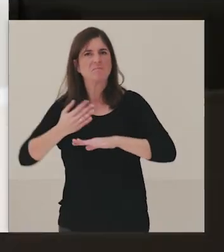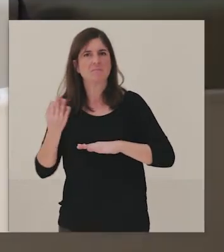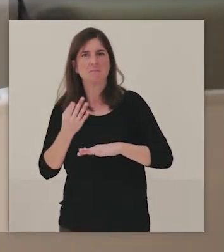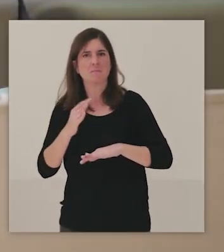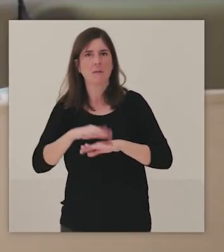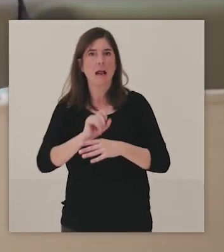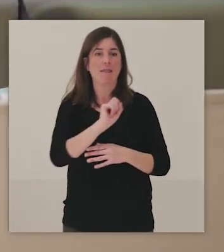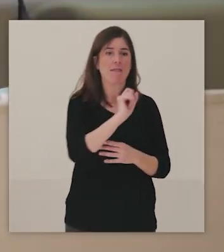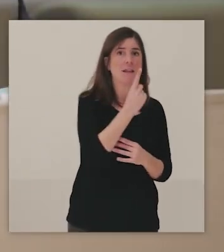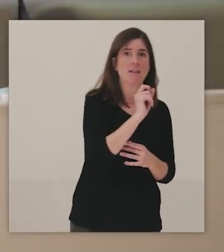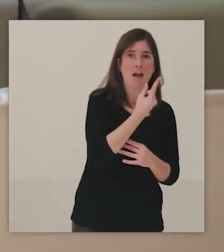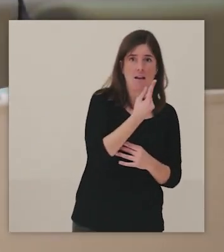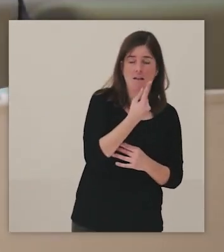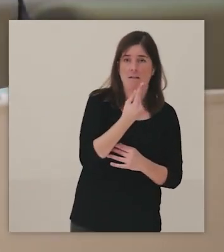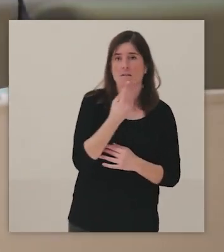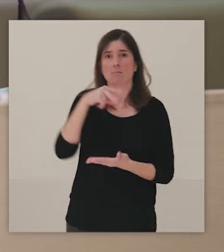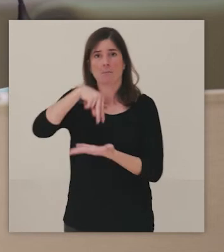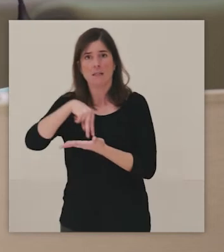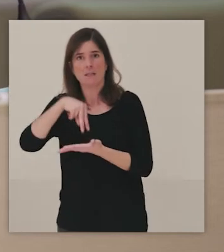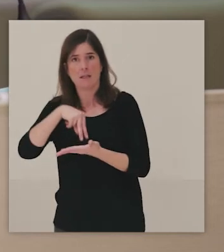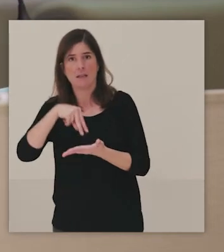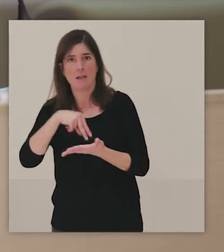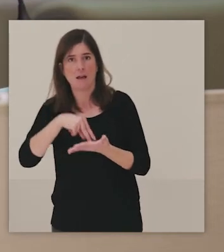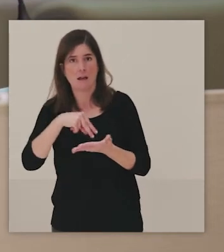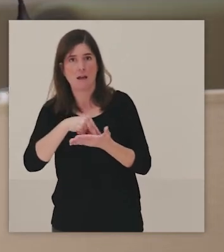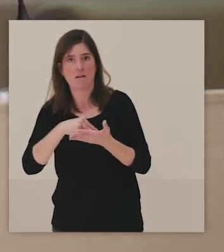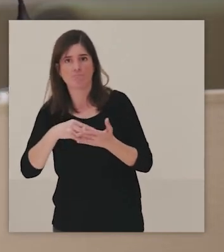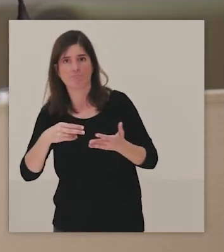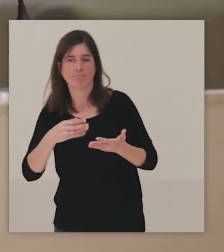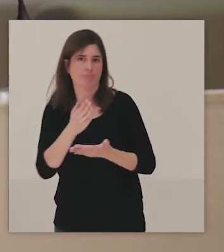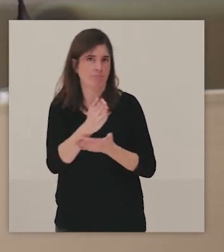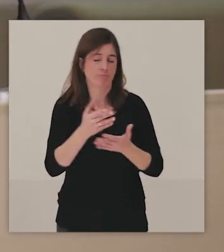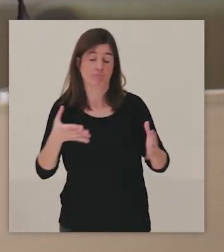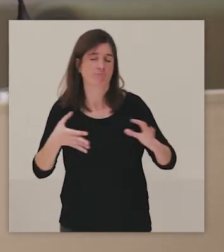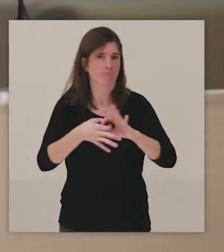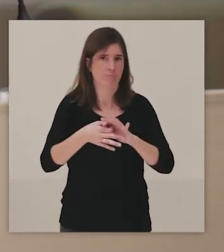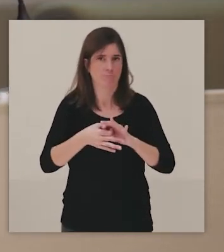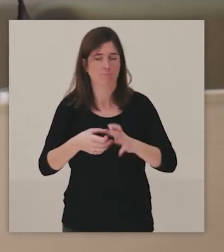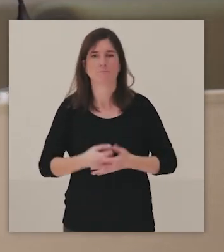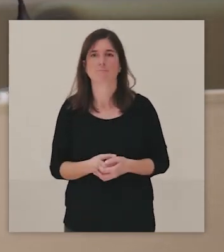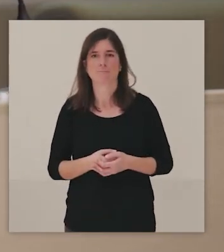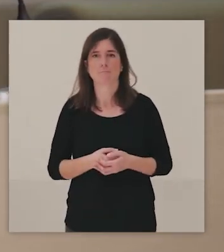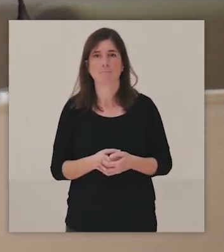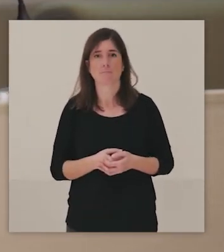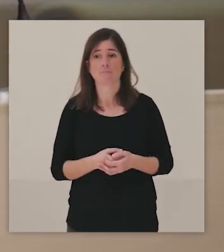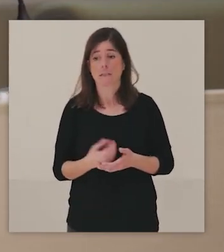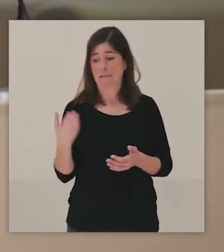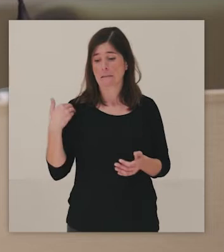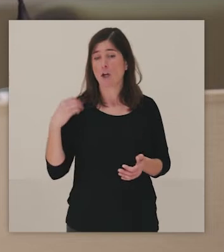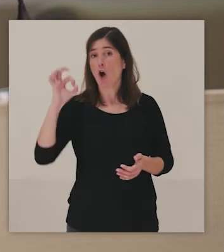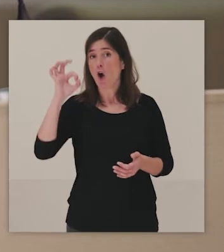alternamos lo digital y lo presencial. Hablaba con Óscar hace dos minutos